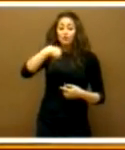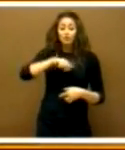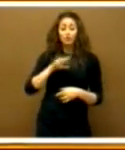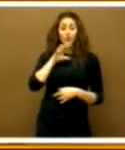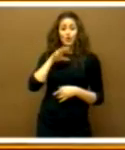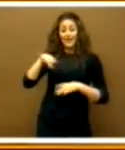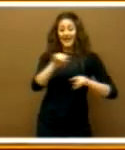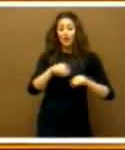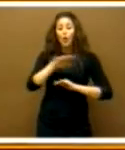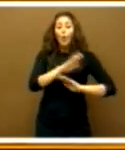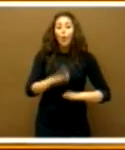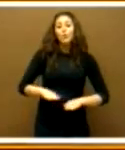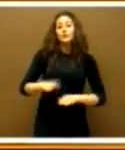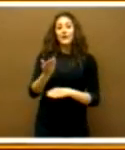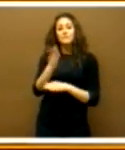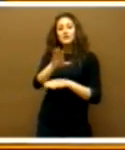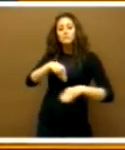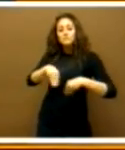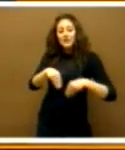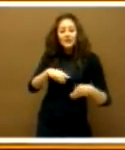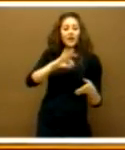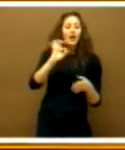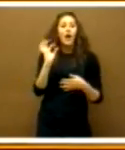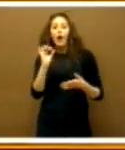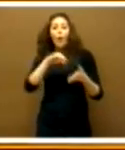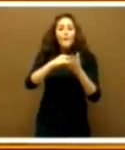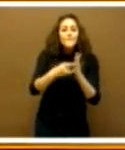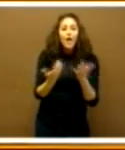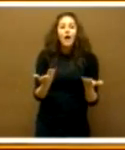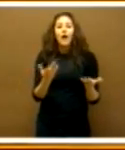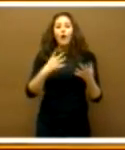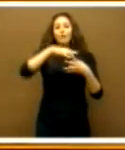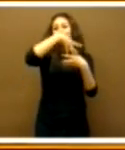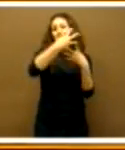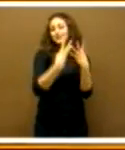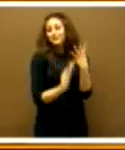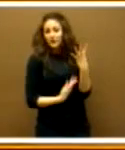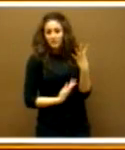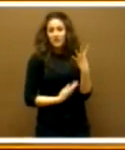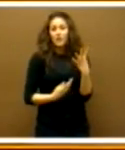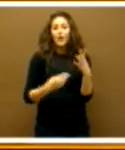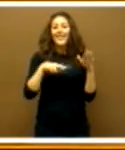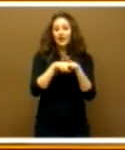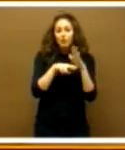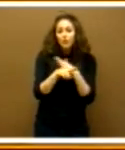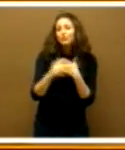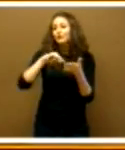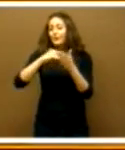una estrategia o un plan o un paraguas de recursos, de medidas